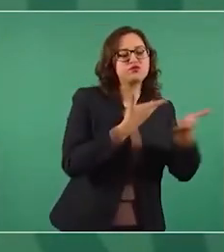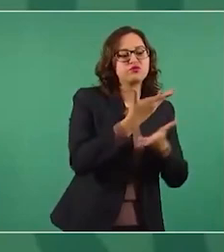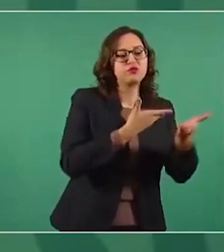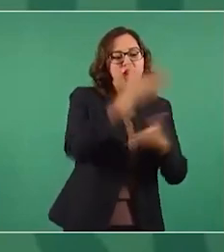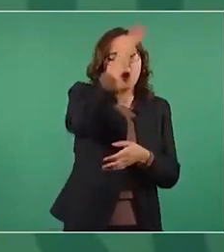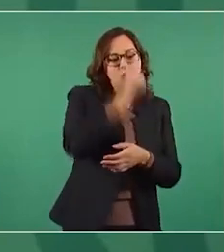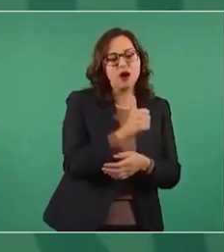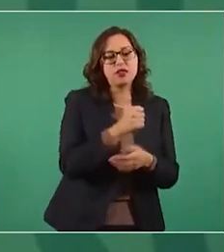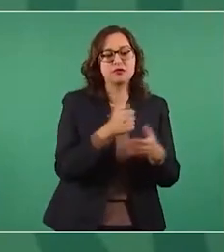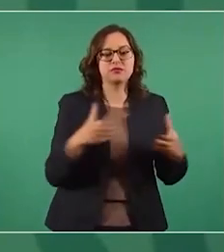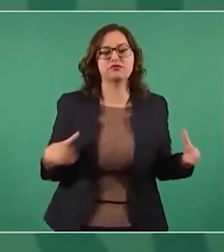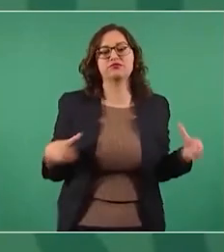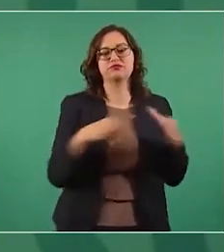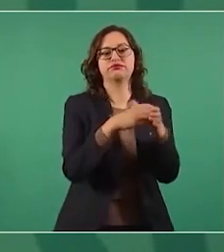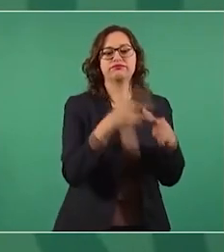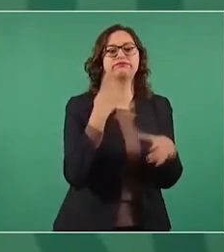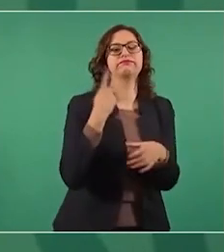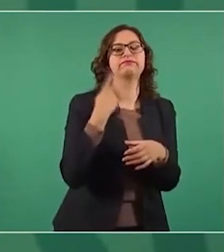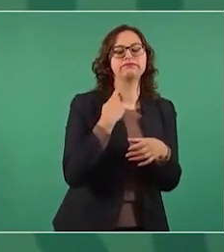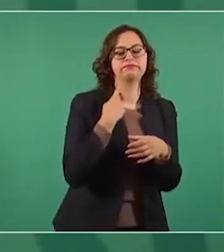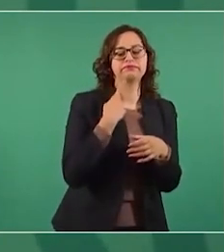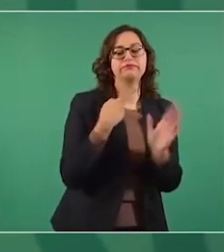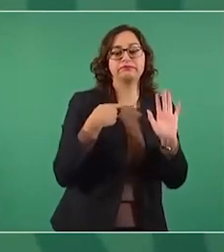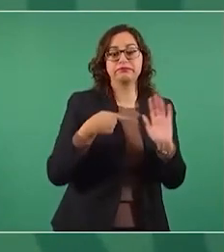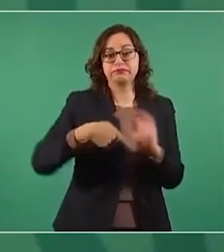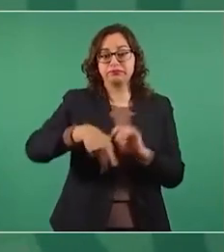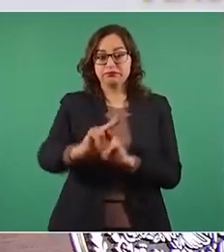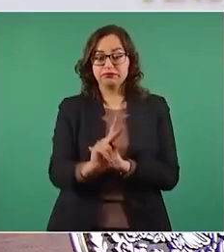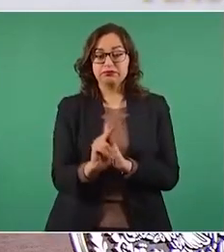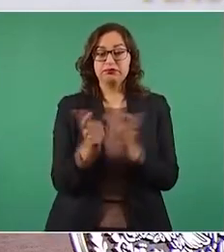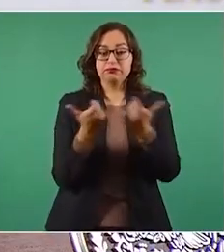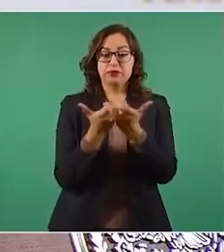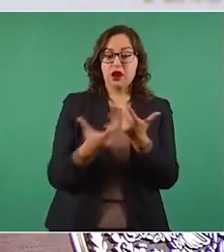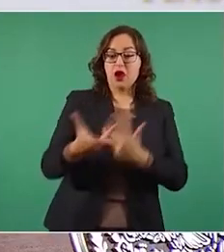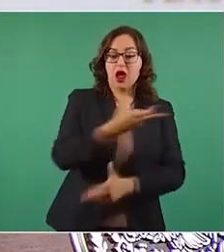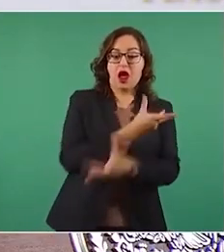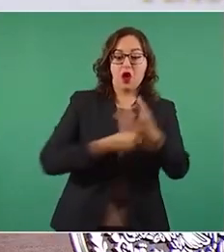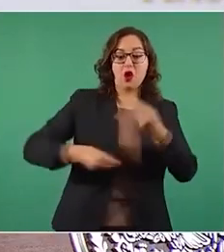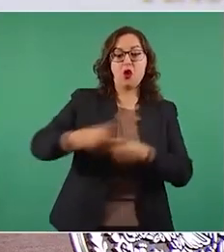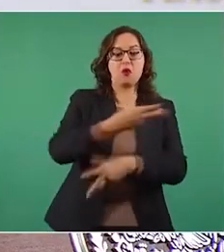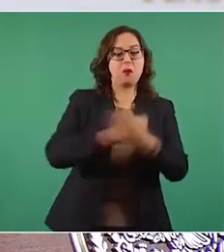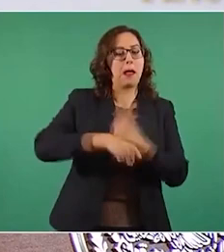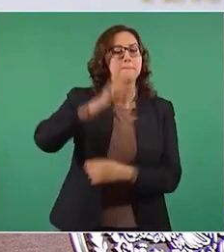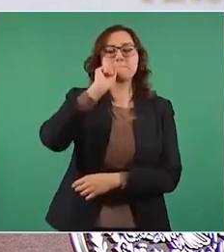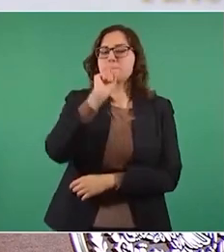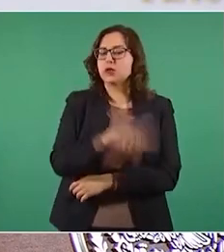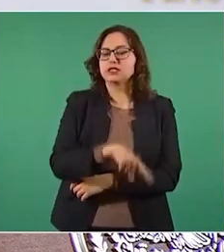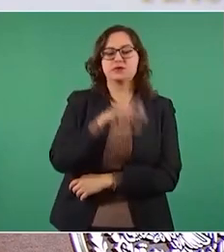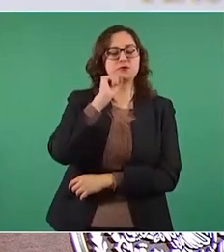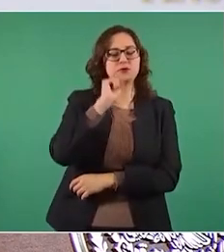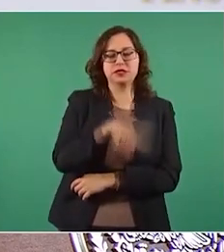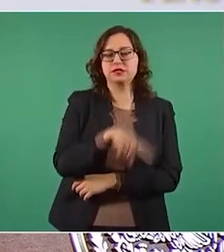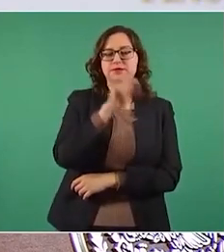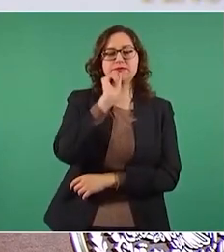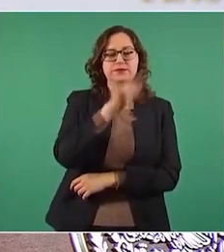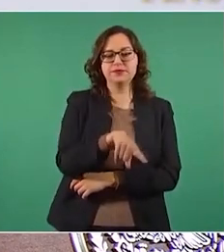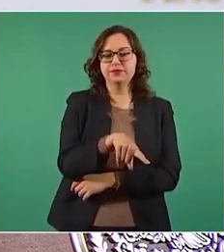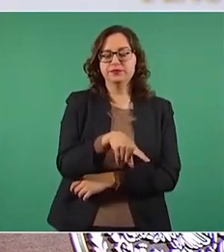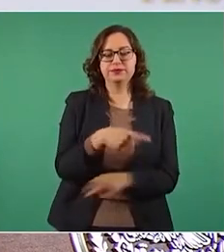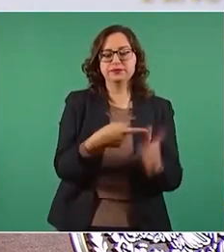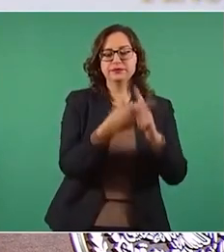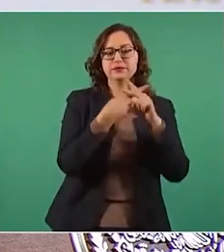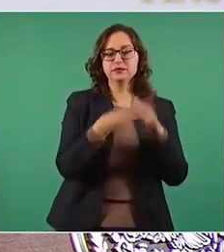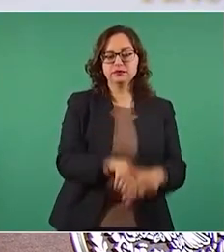que se empezó a imponer o se profundizó en la época de